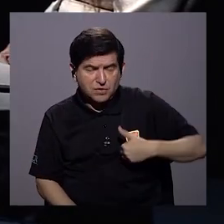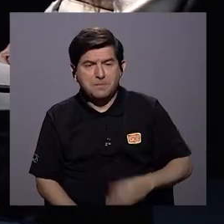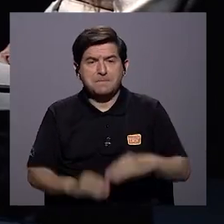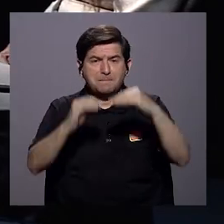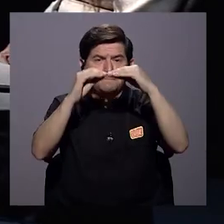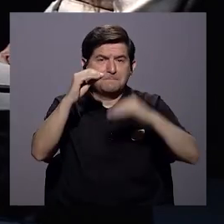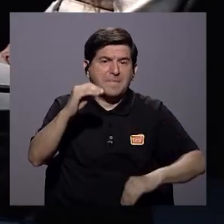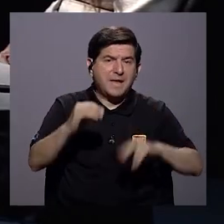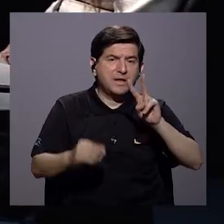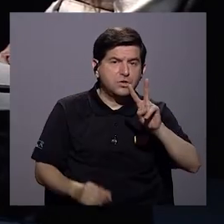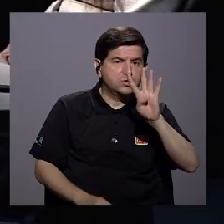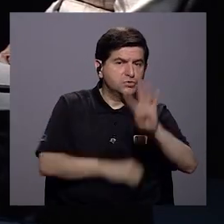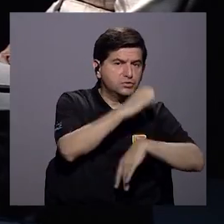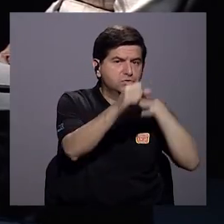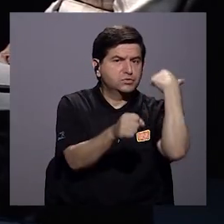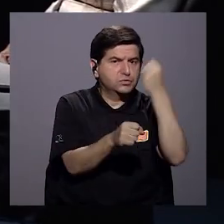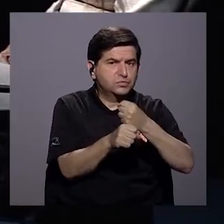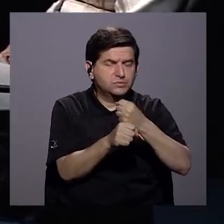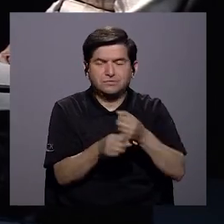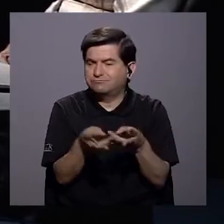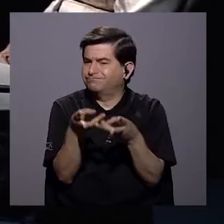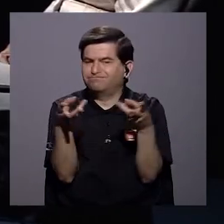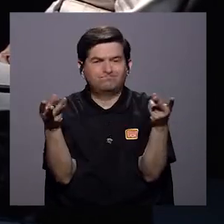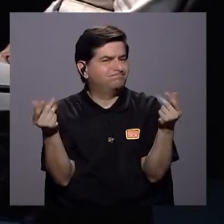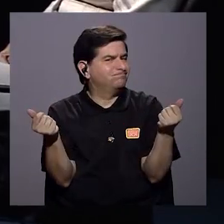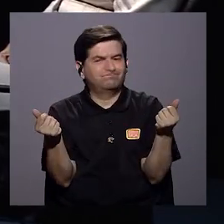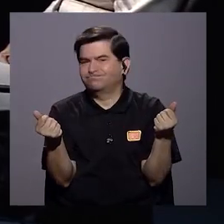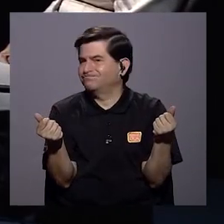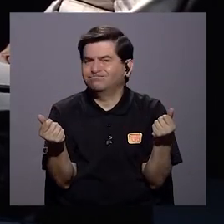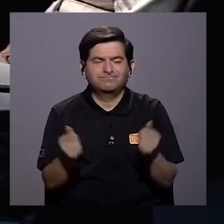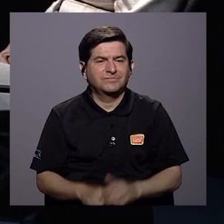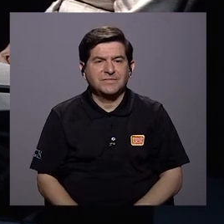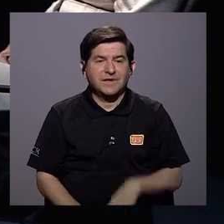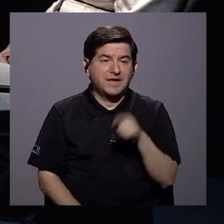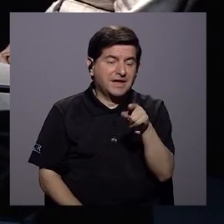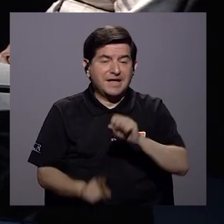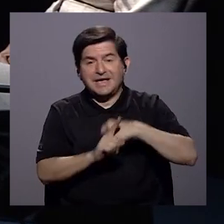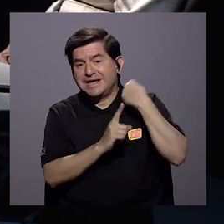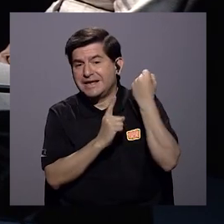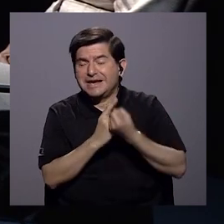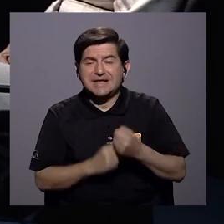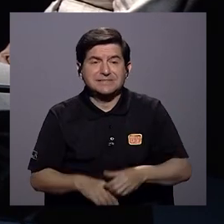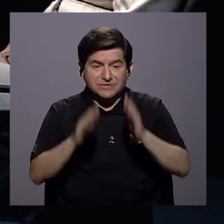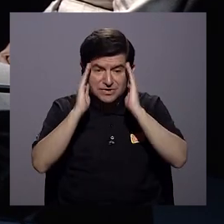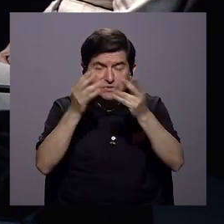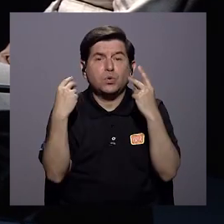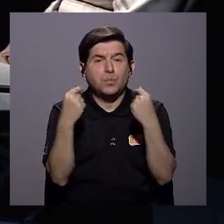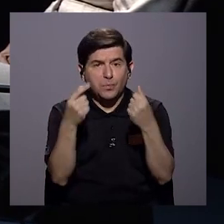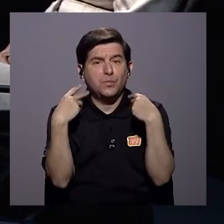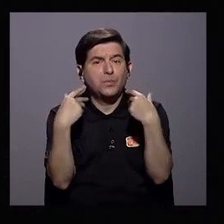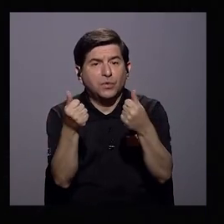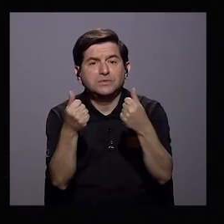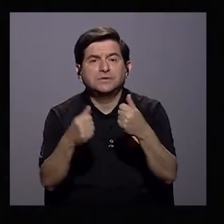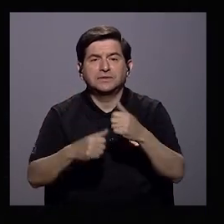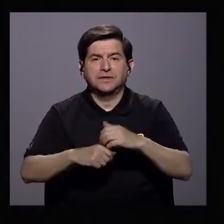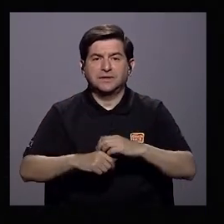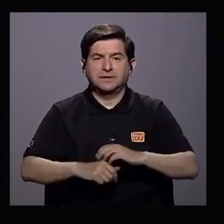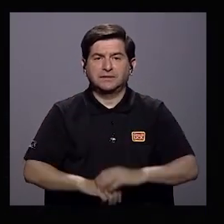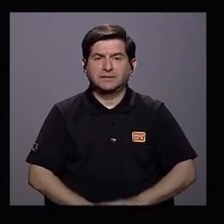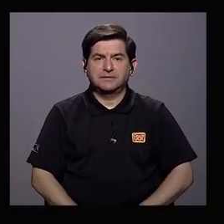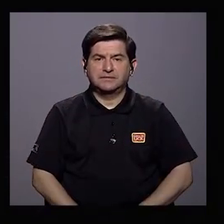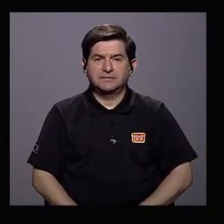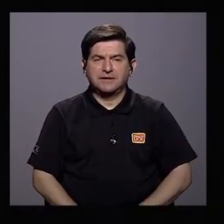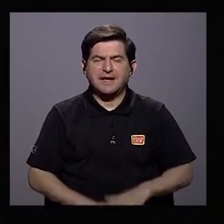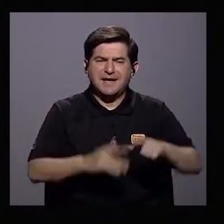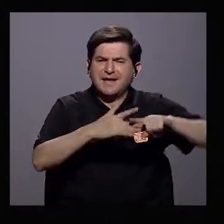tienen menos de 24 años, no resuelven eso en la premura que necesitamos verdaderamente. ¿Cuáles son